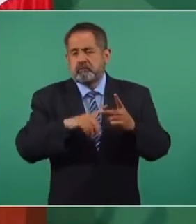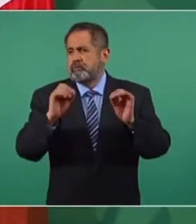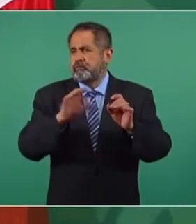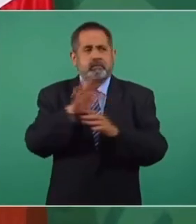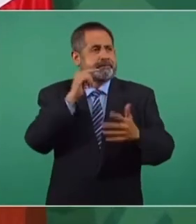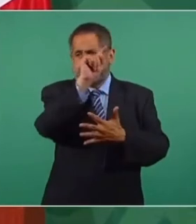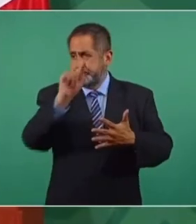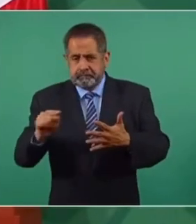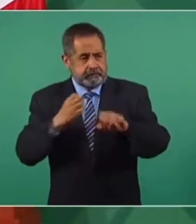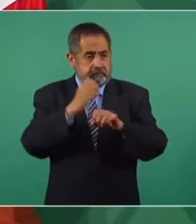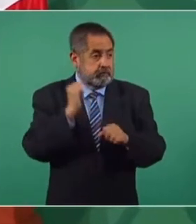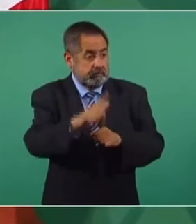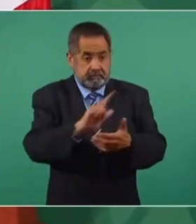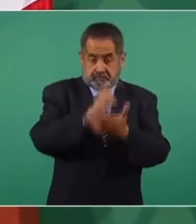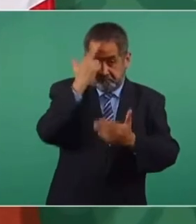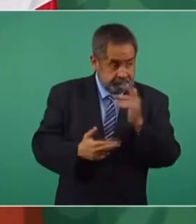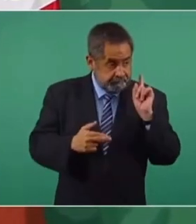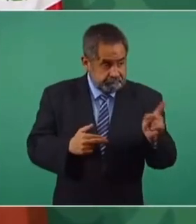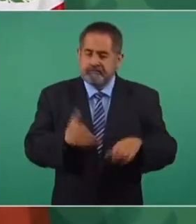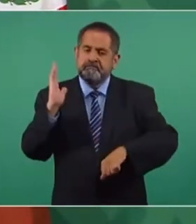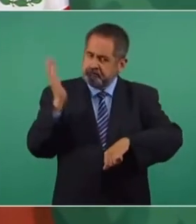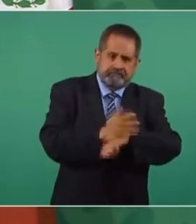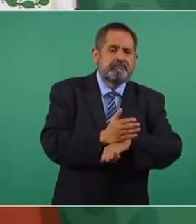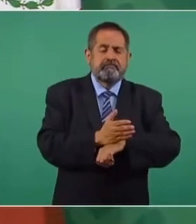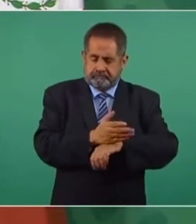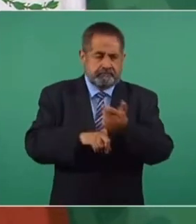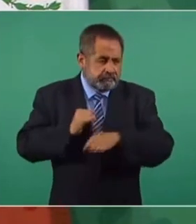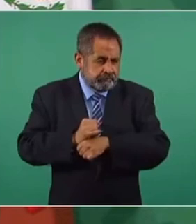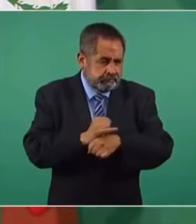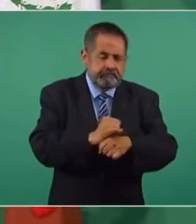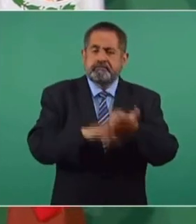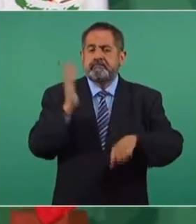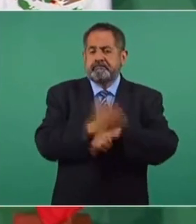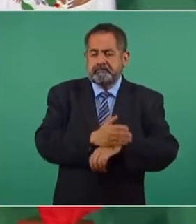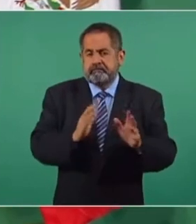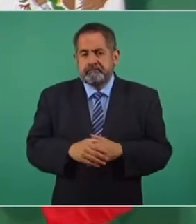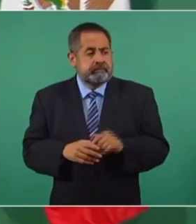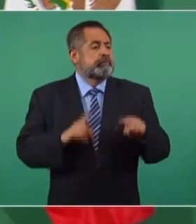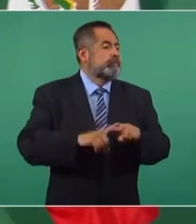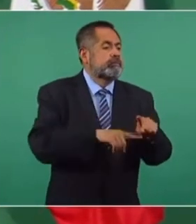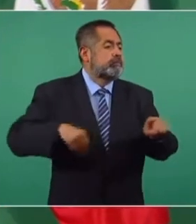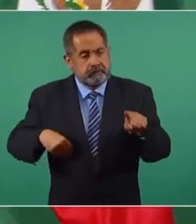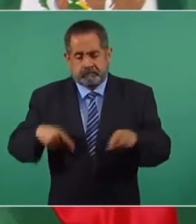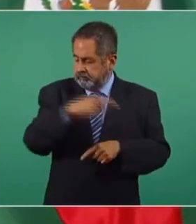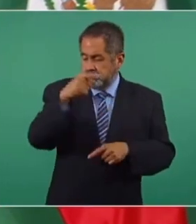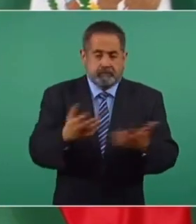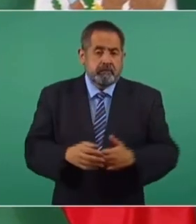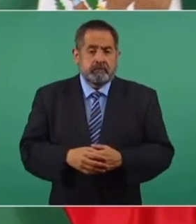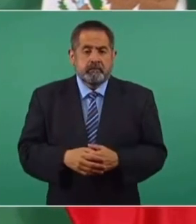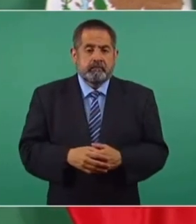cualquier estado donde se comete un delito, se investiga y se encuentran los responsables y se les castiga.